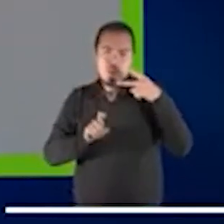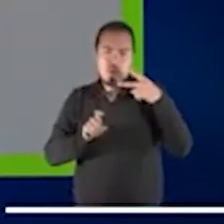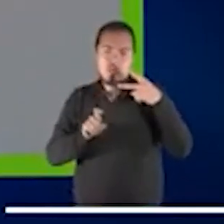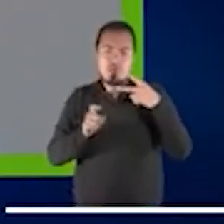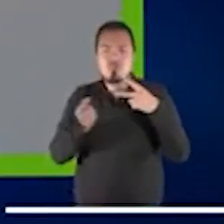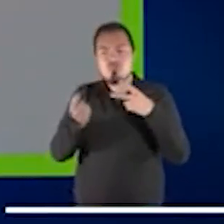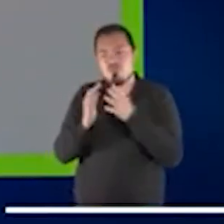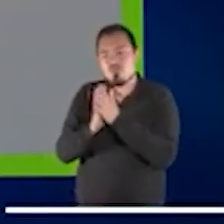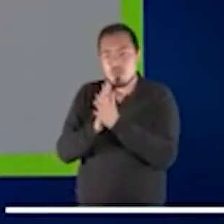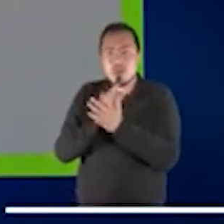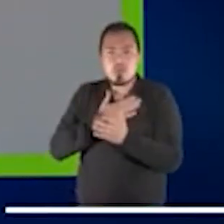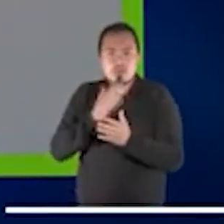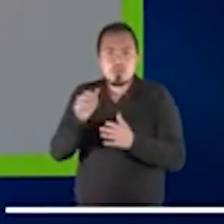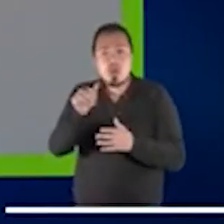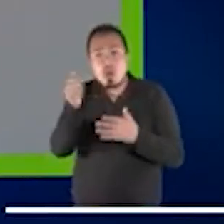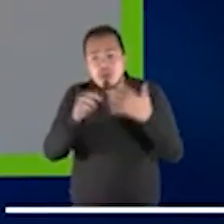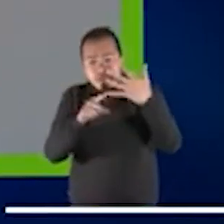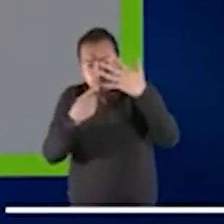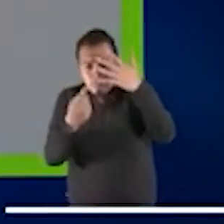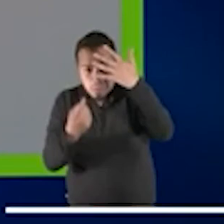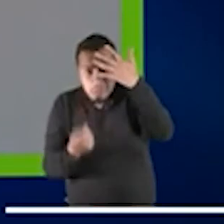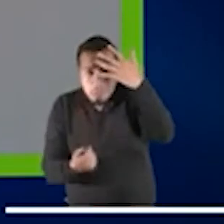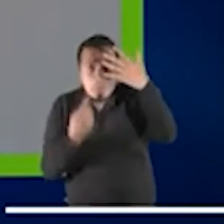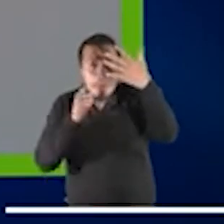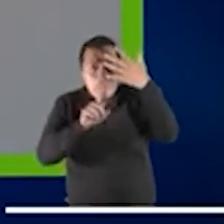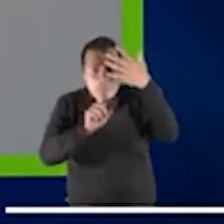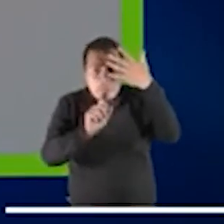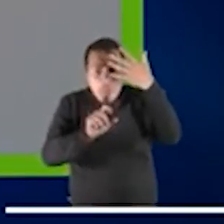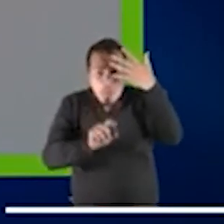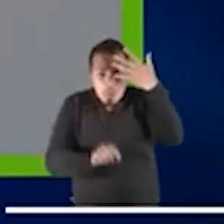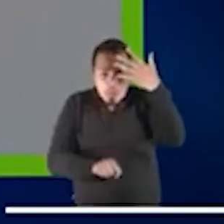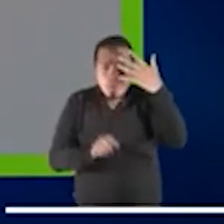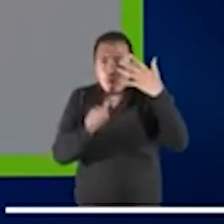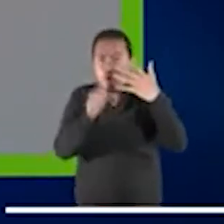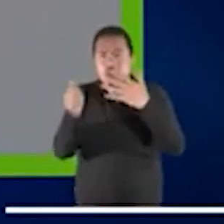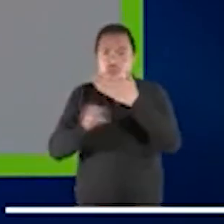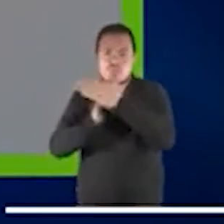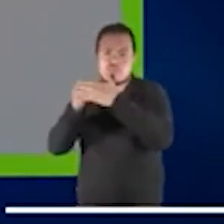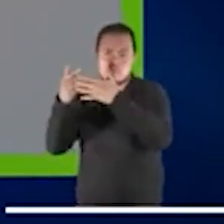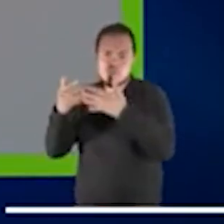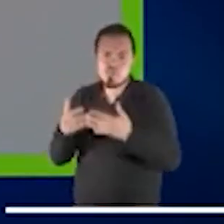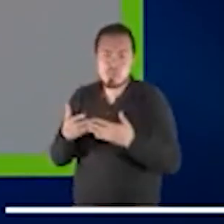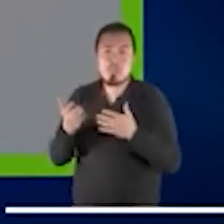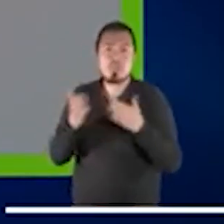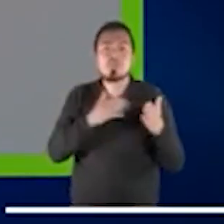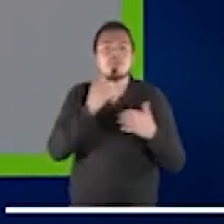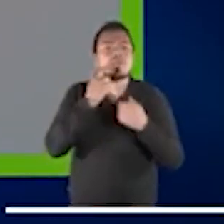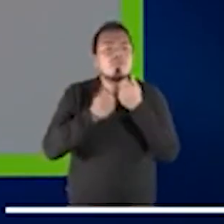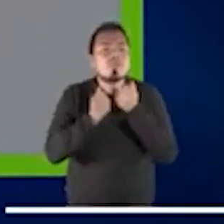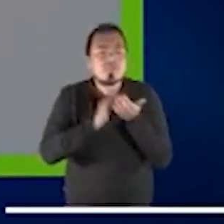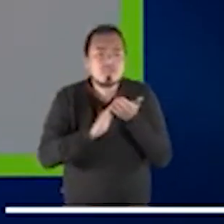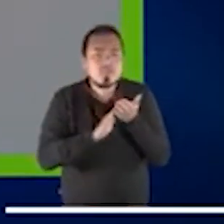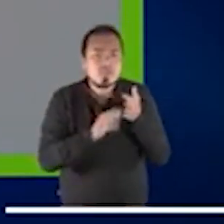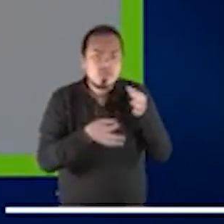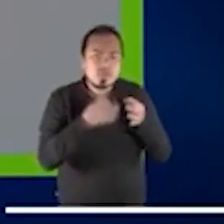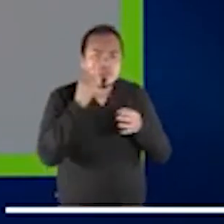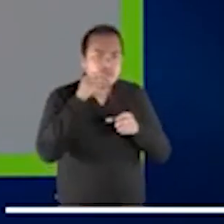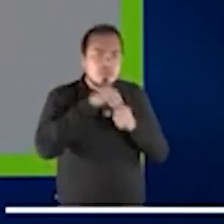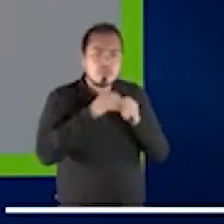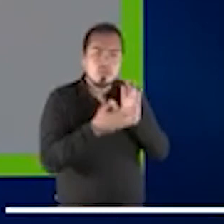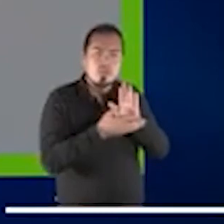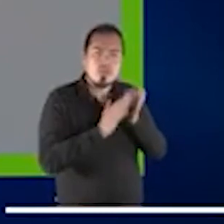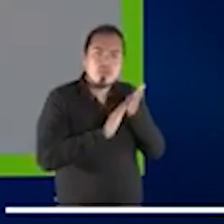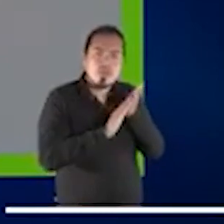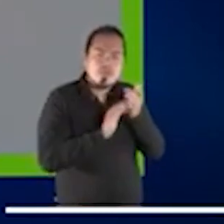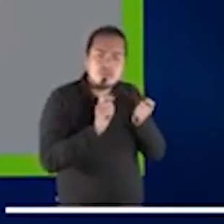en la relatoría para quienes nos siguen una muy rápida dice ¿qué recomendaciones darían para promover procesos restaurativos en tiempos de COVID